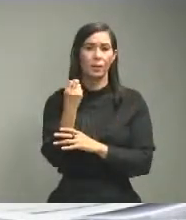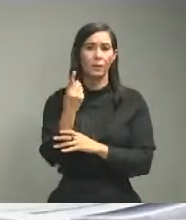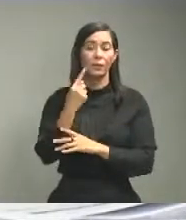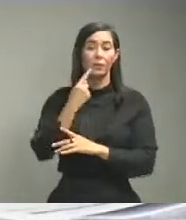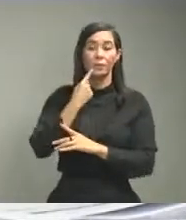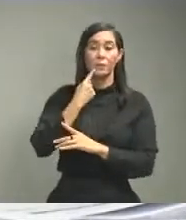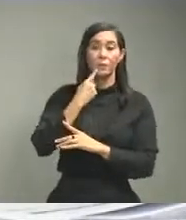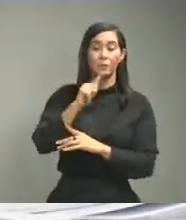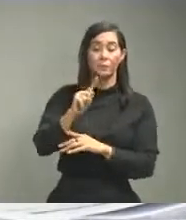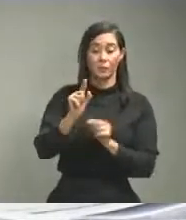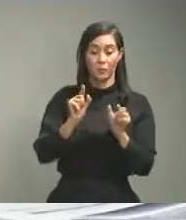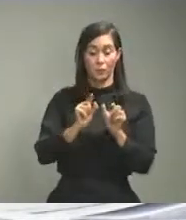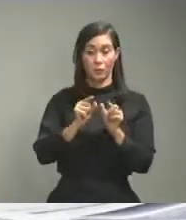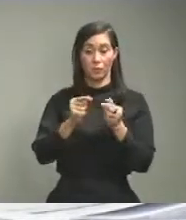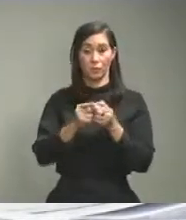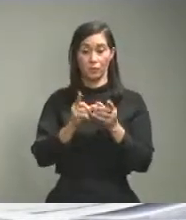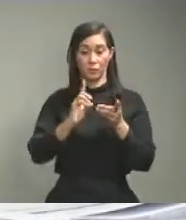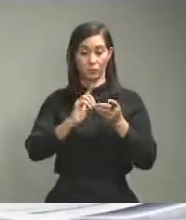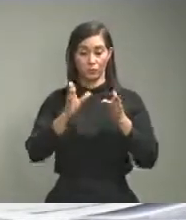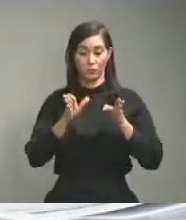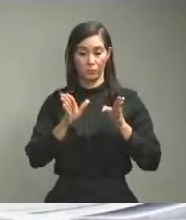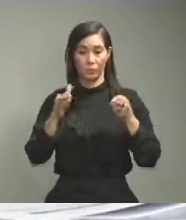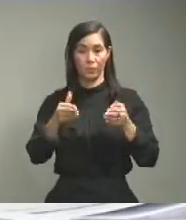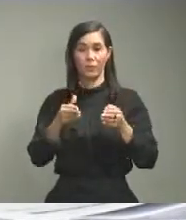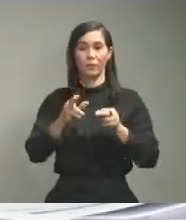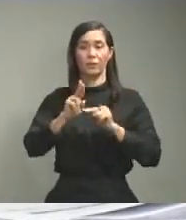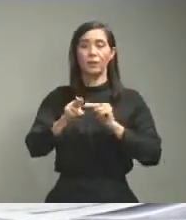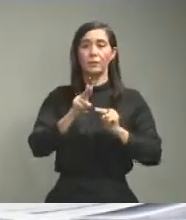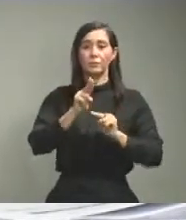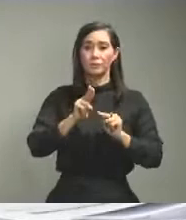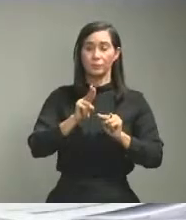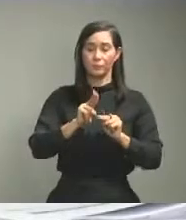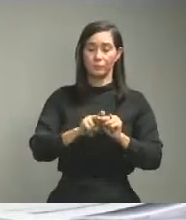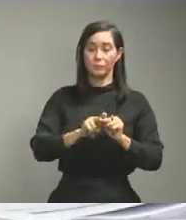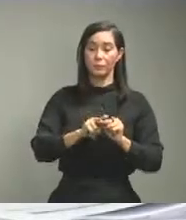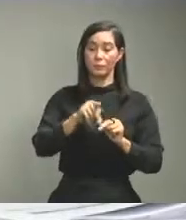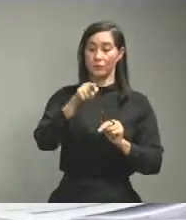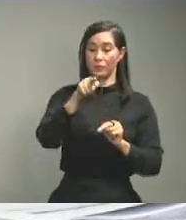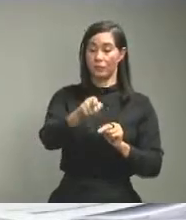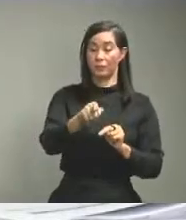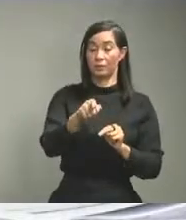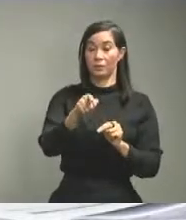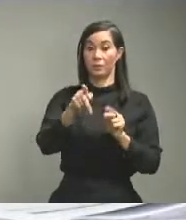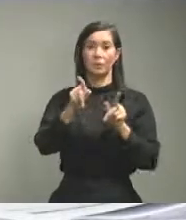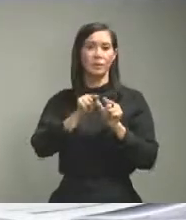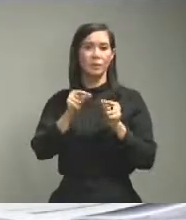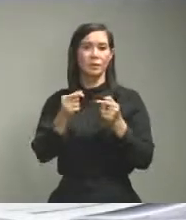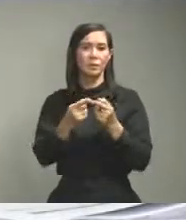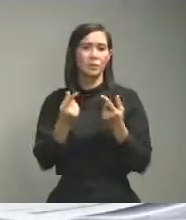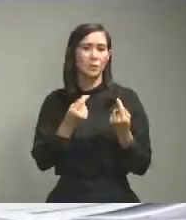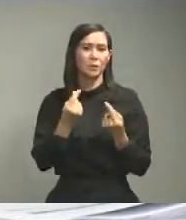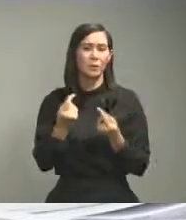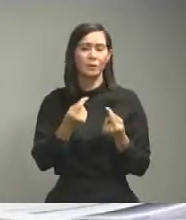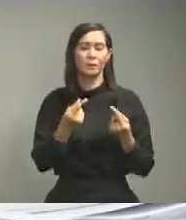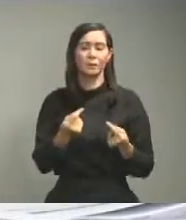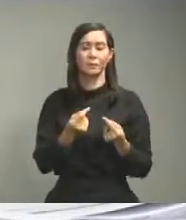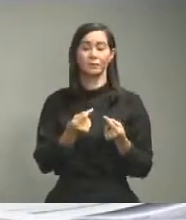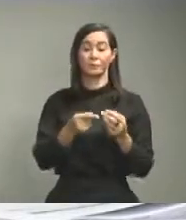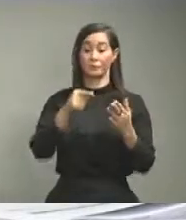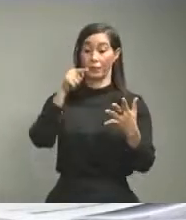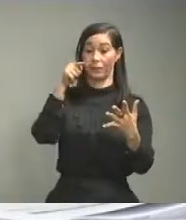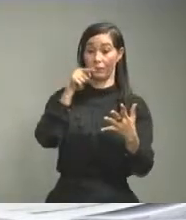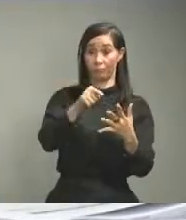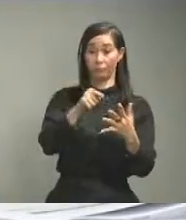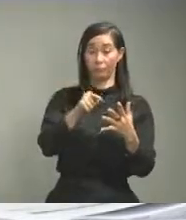una directiva nacional mediante la cual se indica a